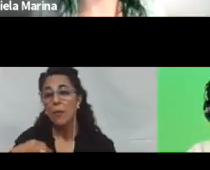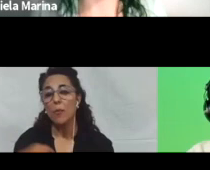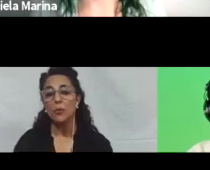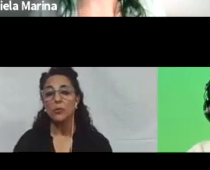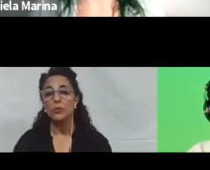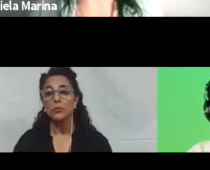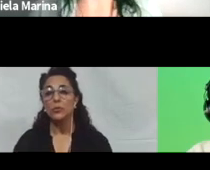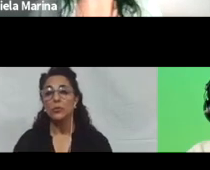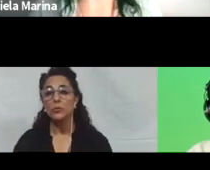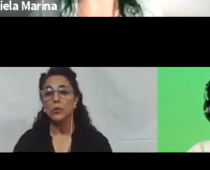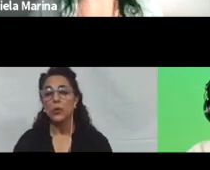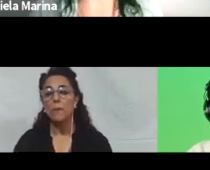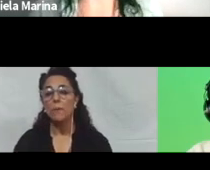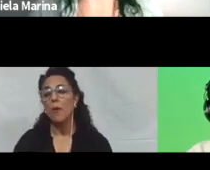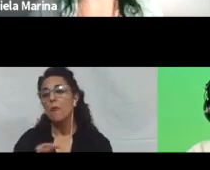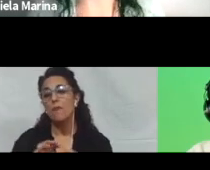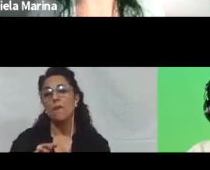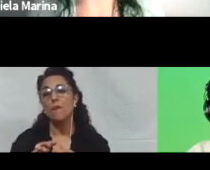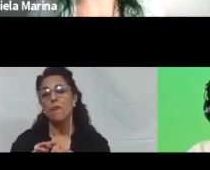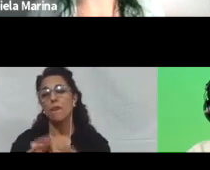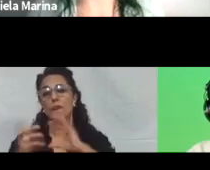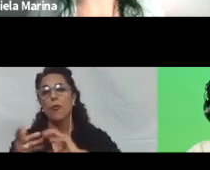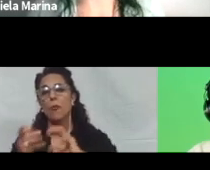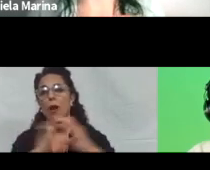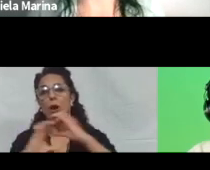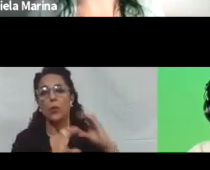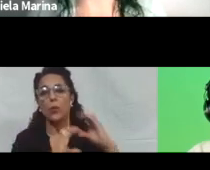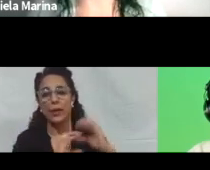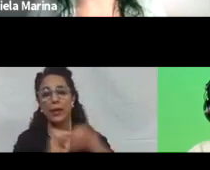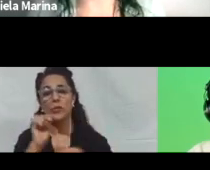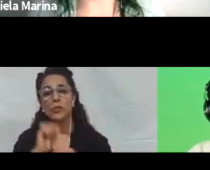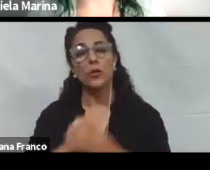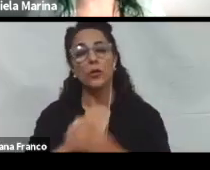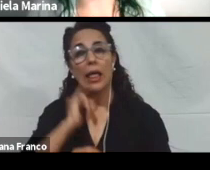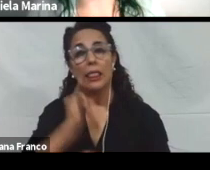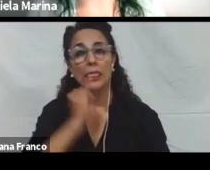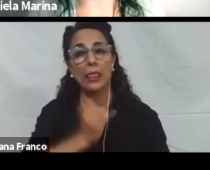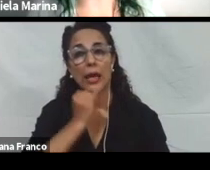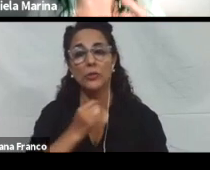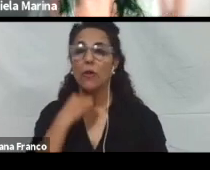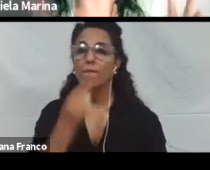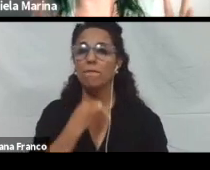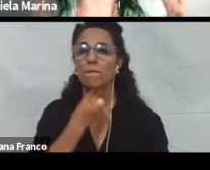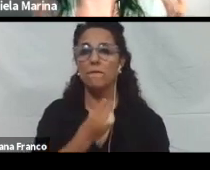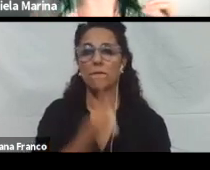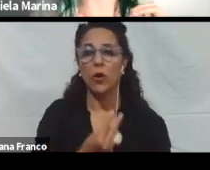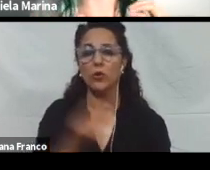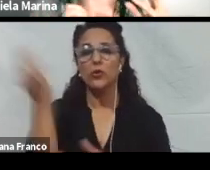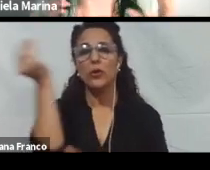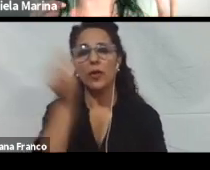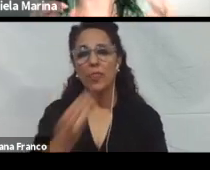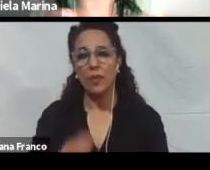comunicación. Bueno, para redactar podemos utilizar lo que es el texto, voz, dibujos,